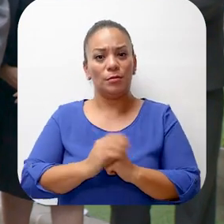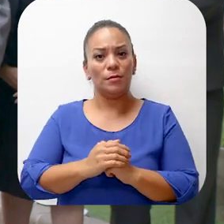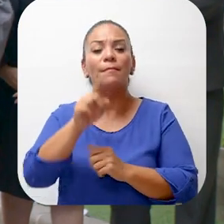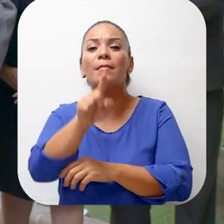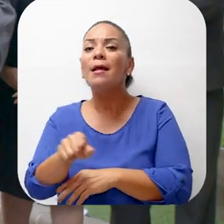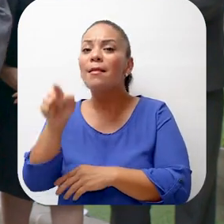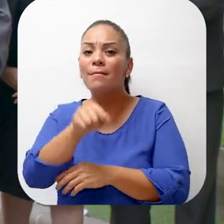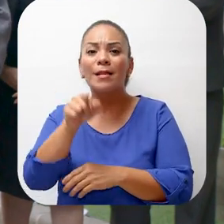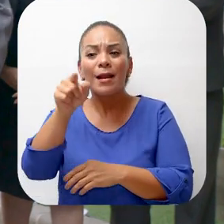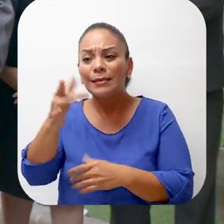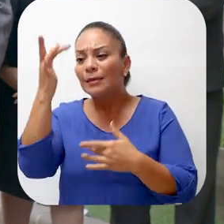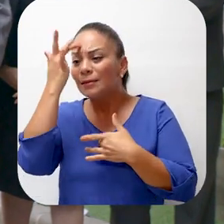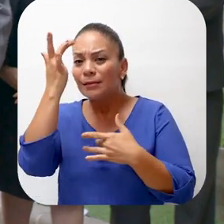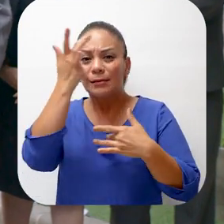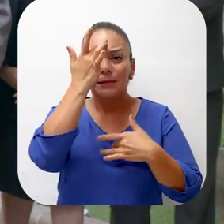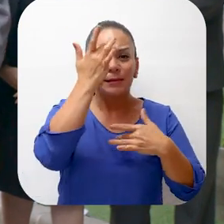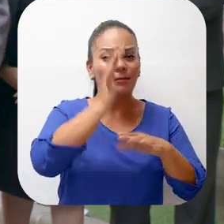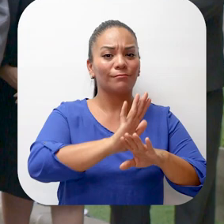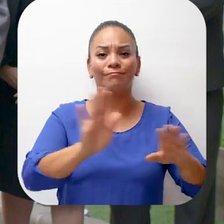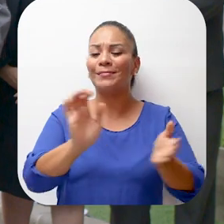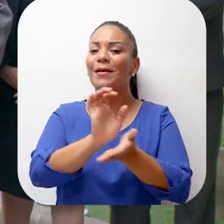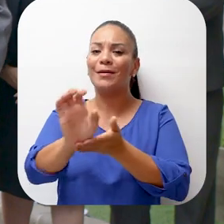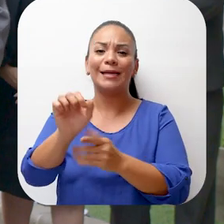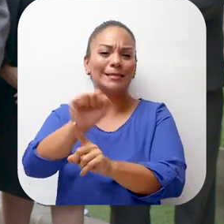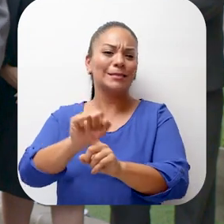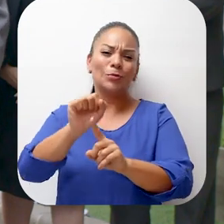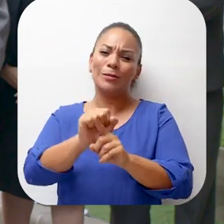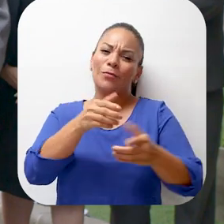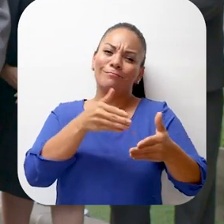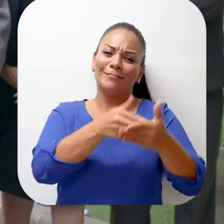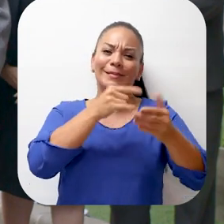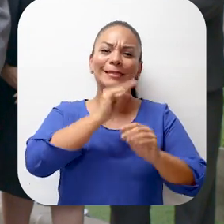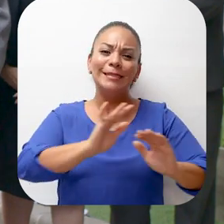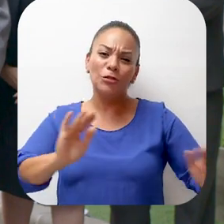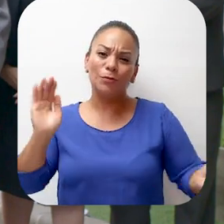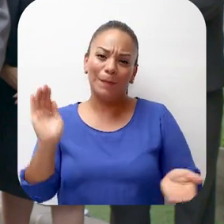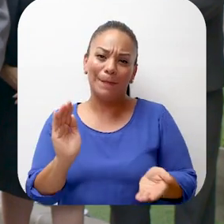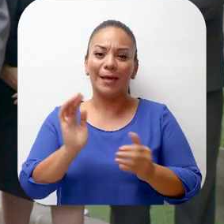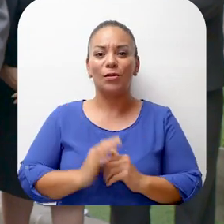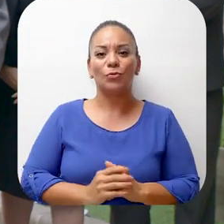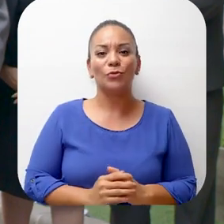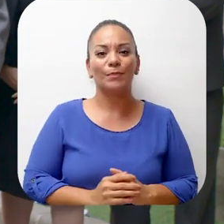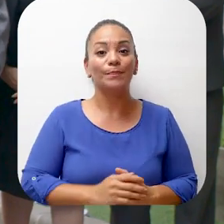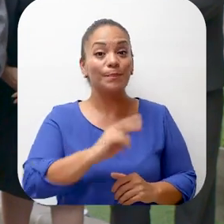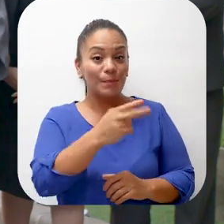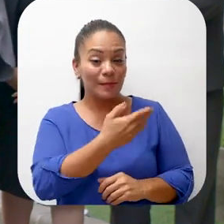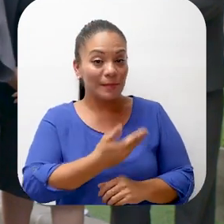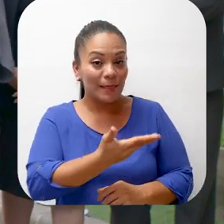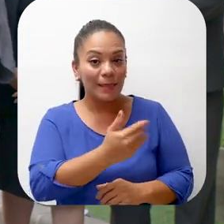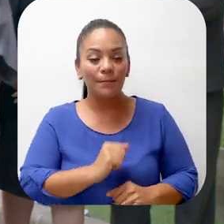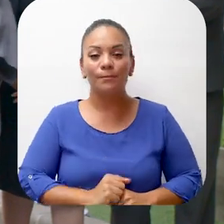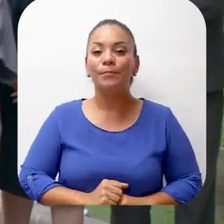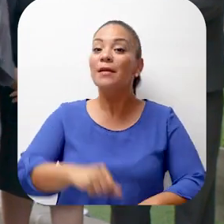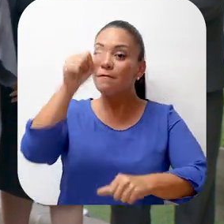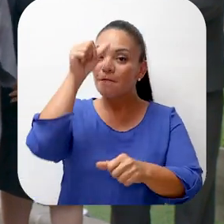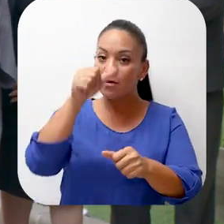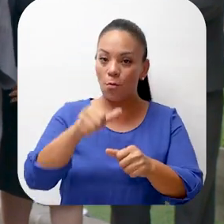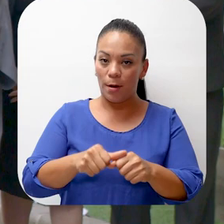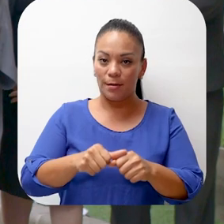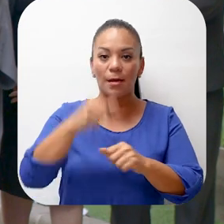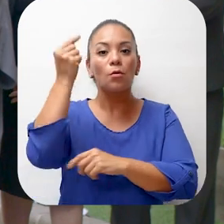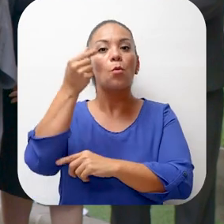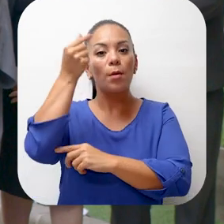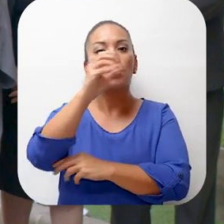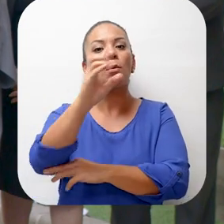eliminar ese contagio y evitar ese malestar en los niños pequeñitos. vicepresidenta. Recuerde,